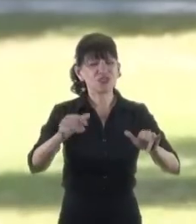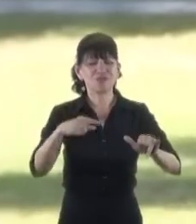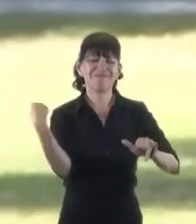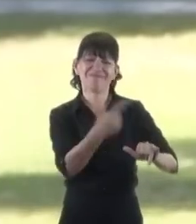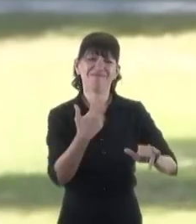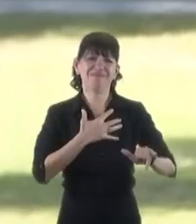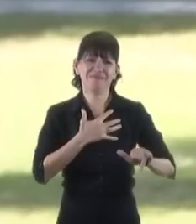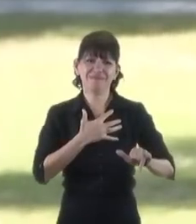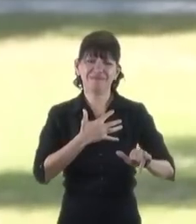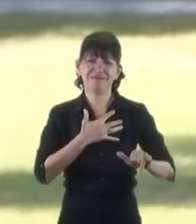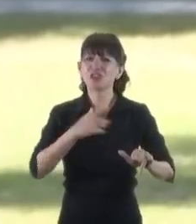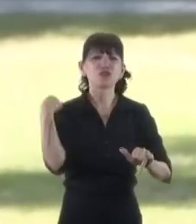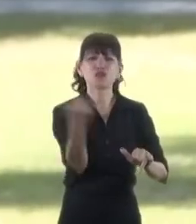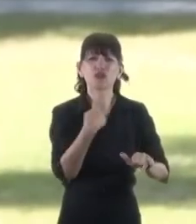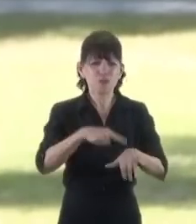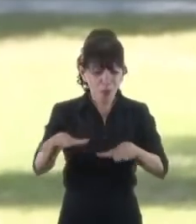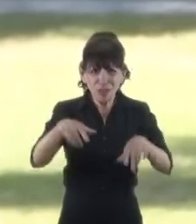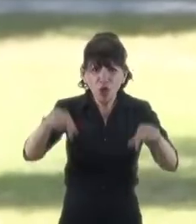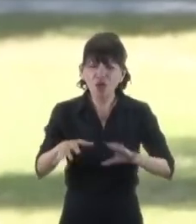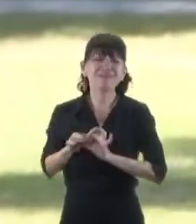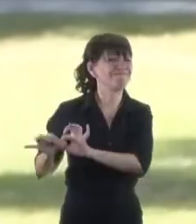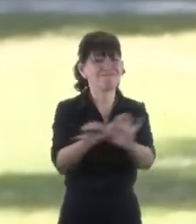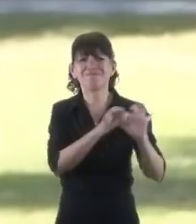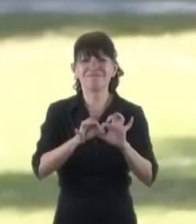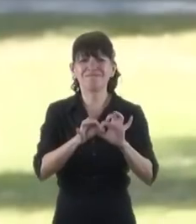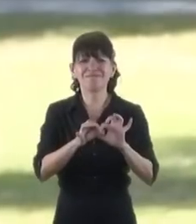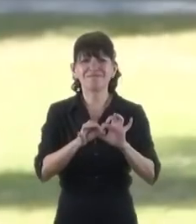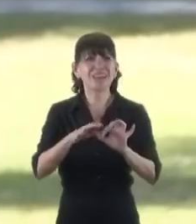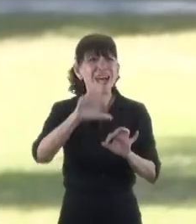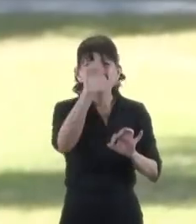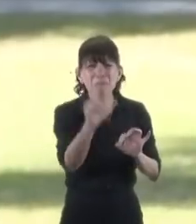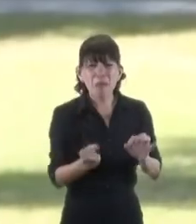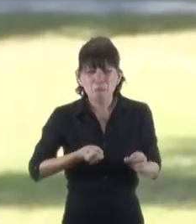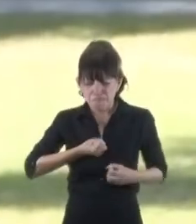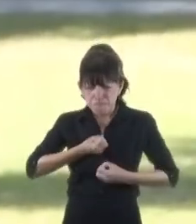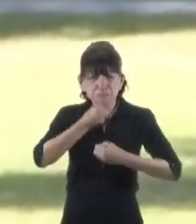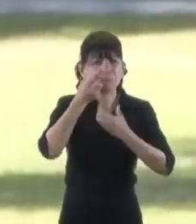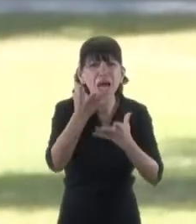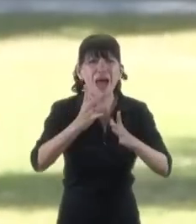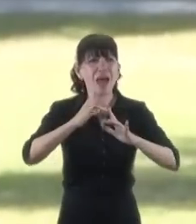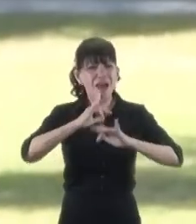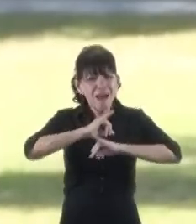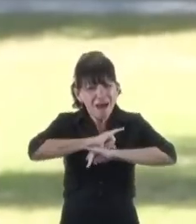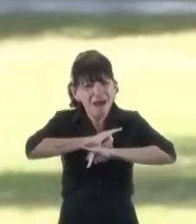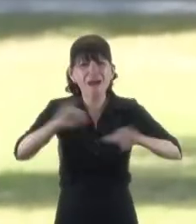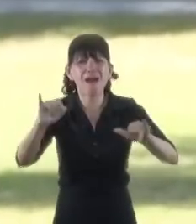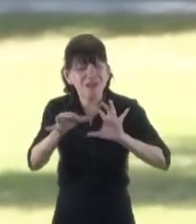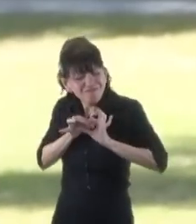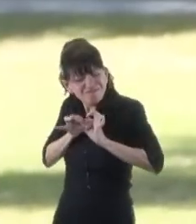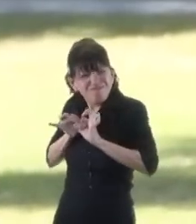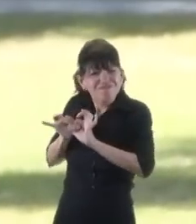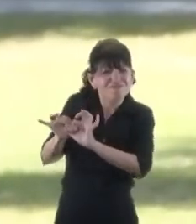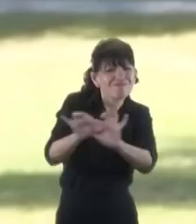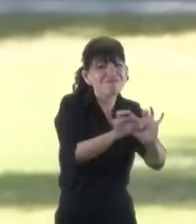momento de estar más unidos que nunca de alzar nuestras voces en todo el país para unirnos en un grito unívoco